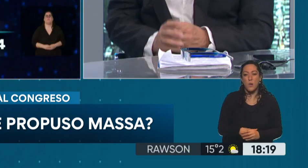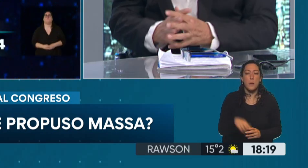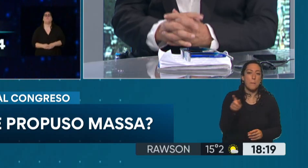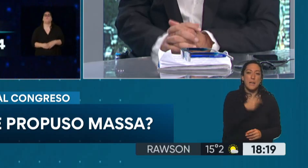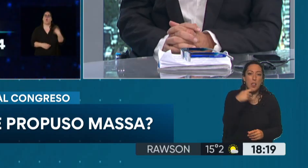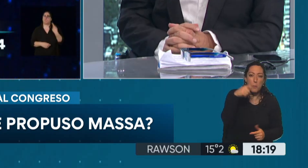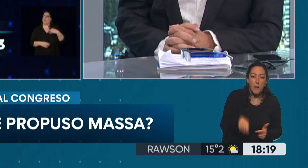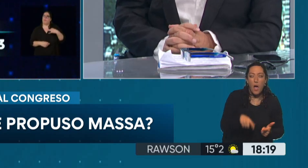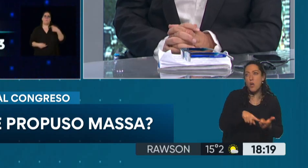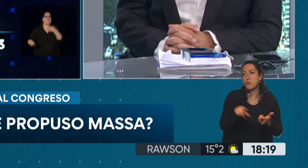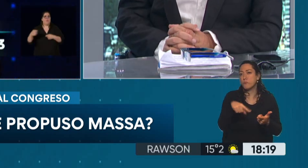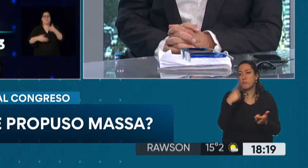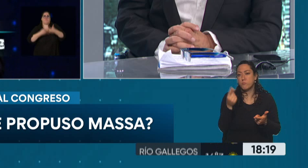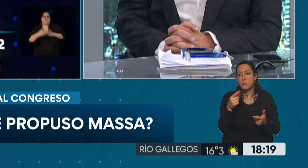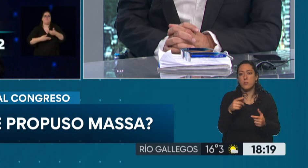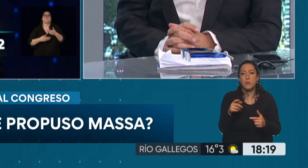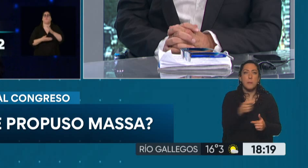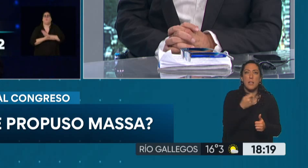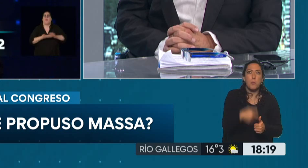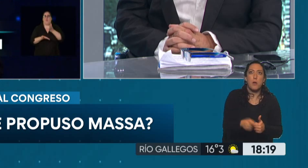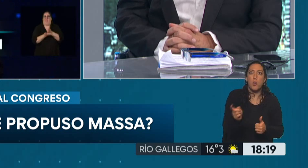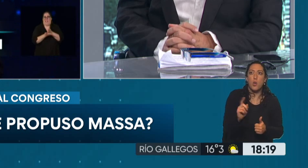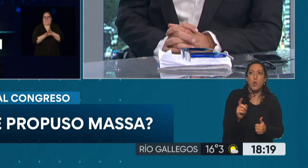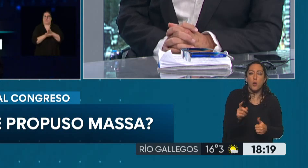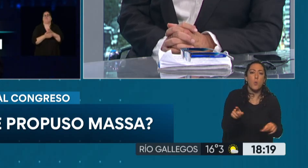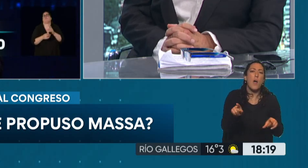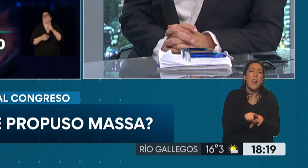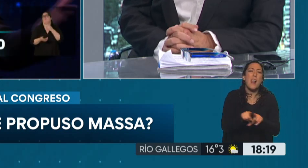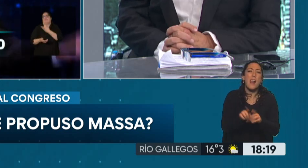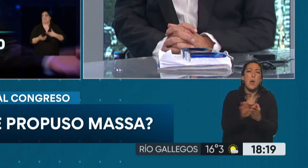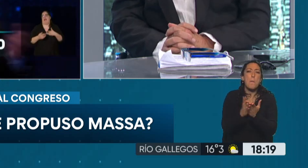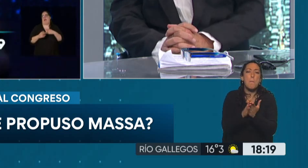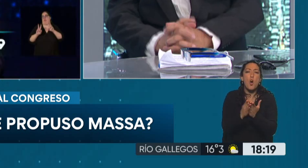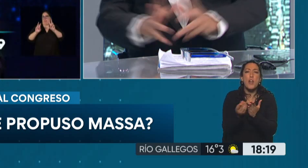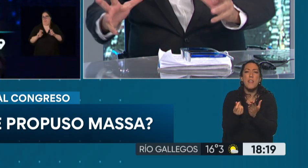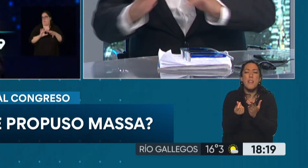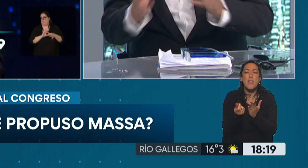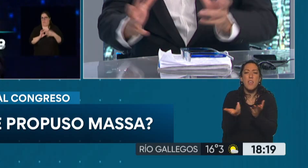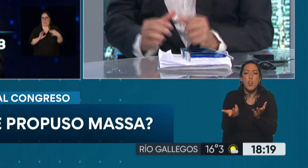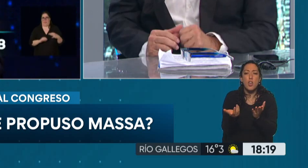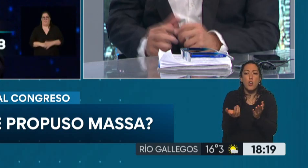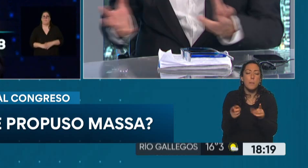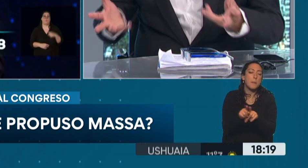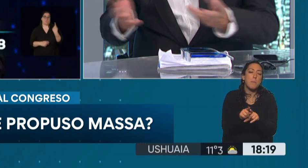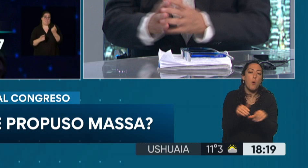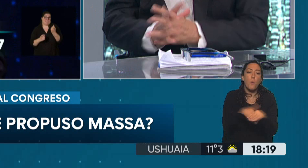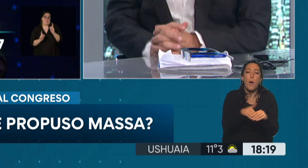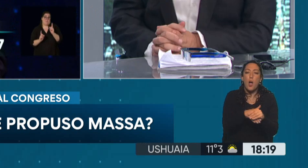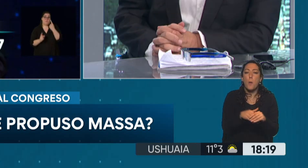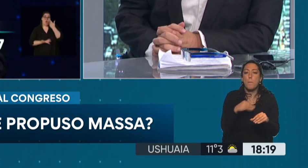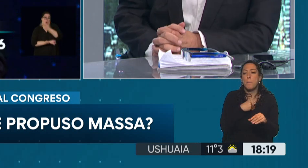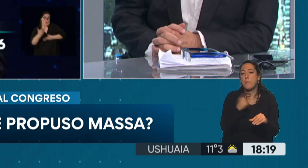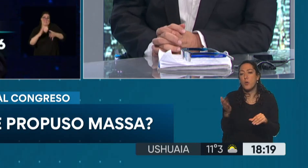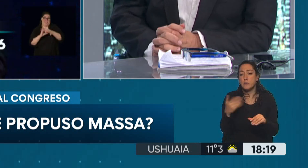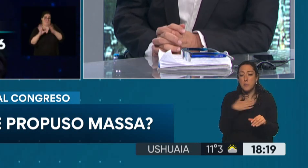Pago o algunas de estas... Mercado Pago no, es una forma de... Monedero. De los monederos virtuales. Por ejemplo, el del Banco Provincia. a tomar un ejemplo. Tu hija no